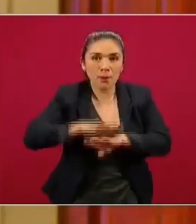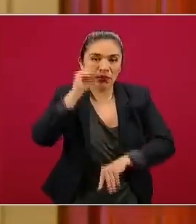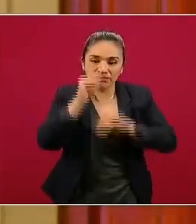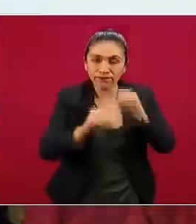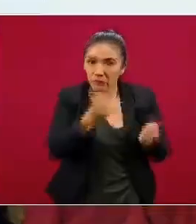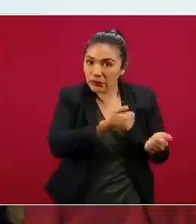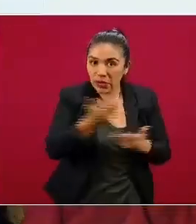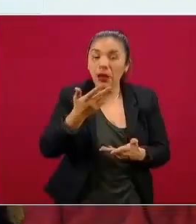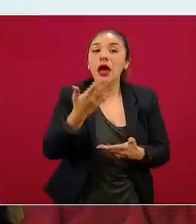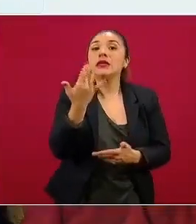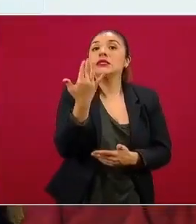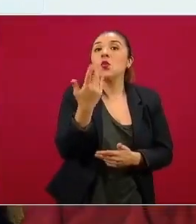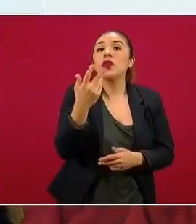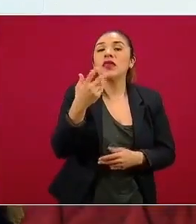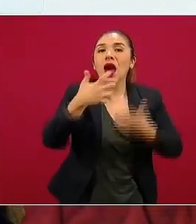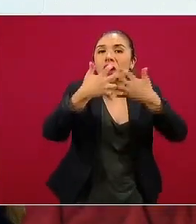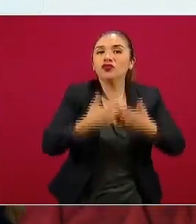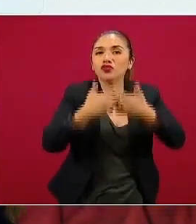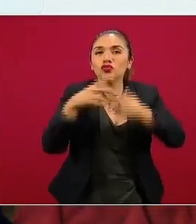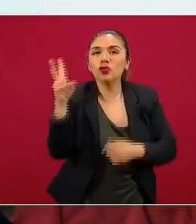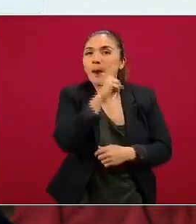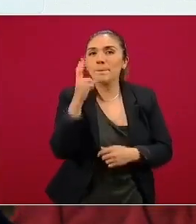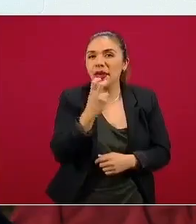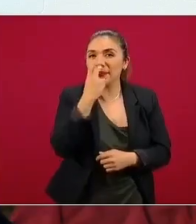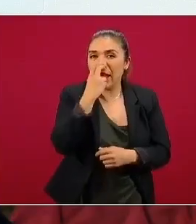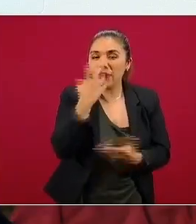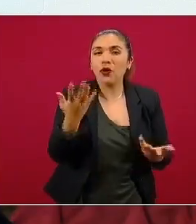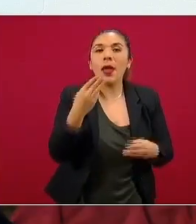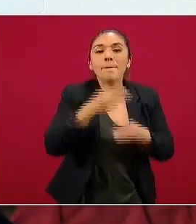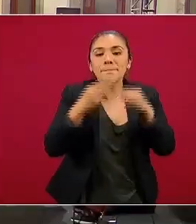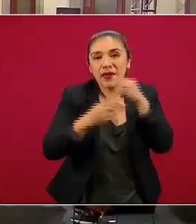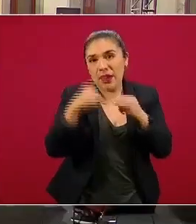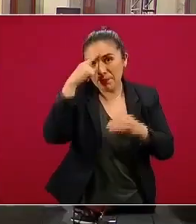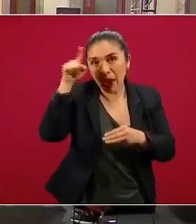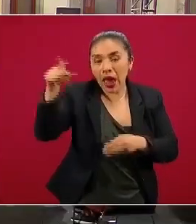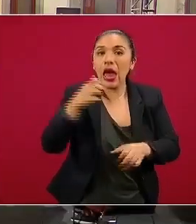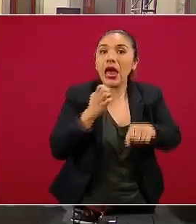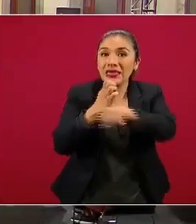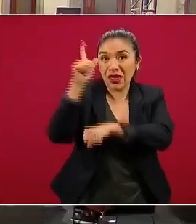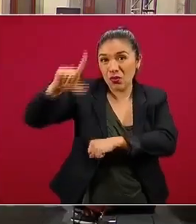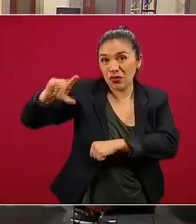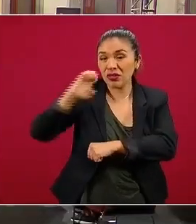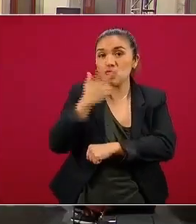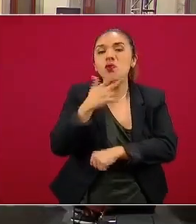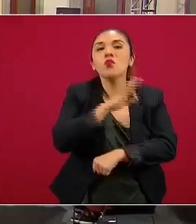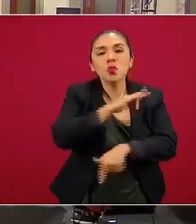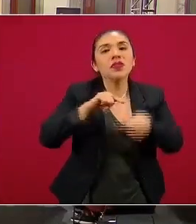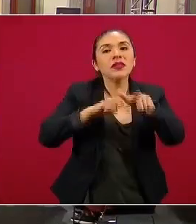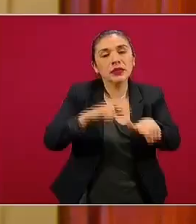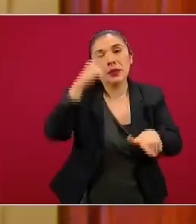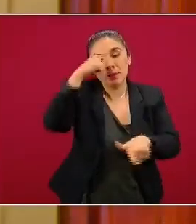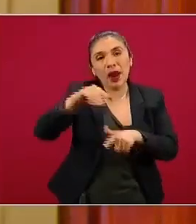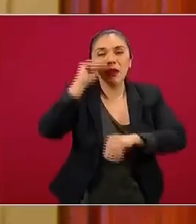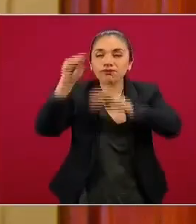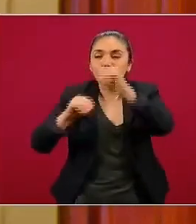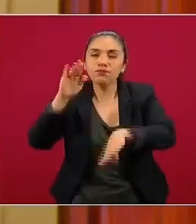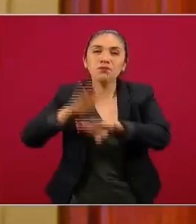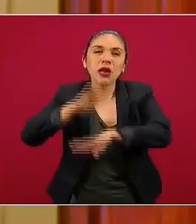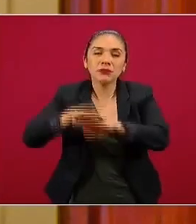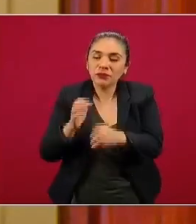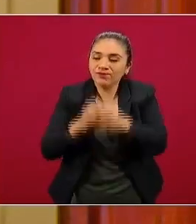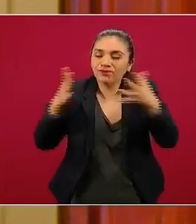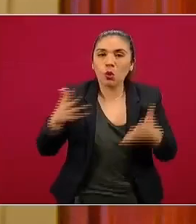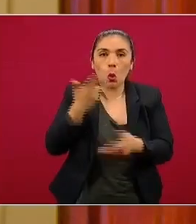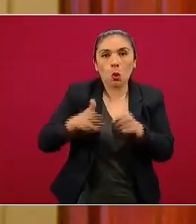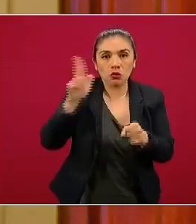50 ventiladores, insumos para operarlos, para que el estado pueda continuar con los trabajos de reconversión. Si